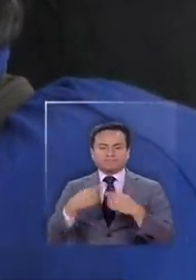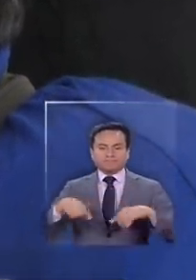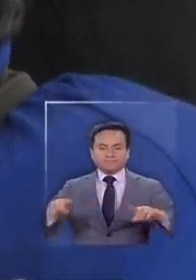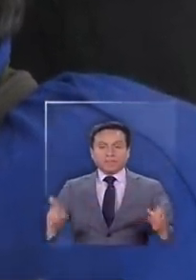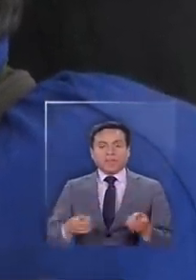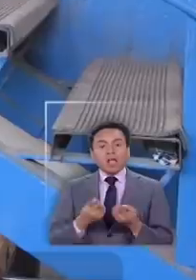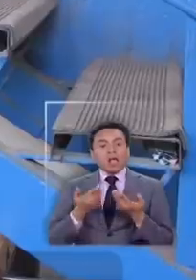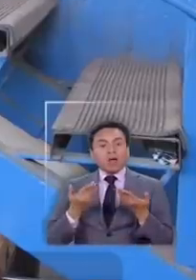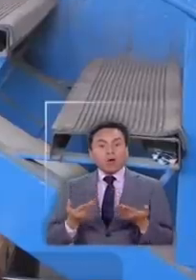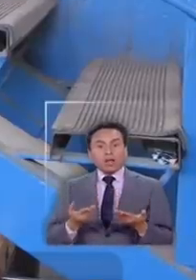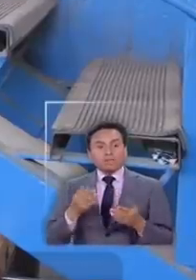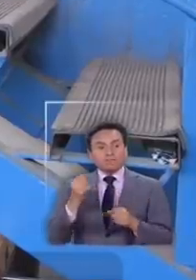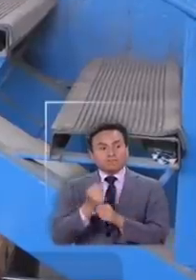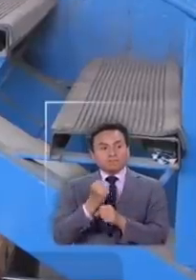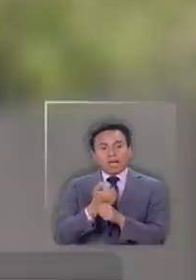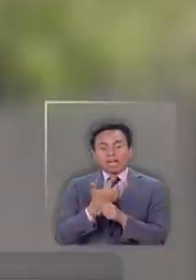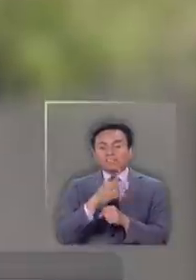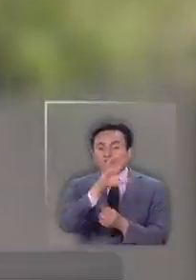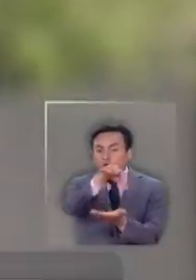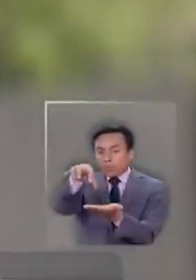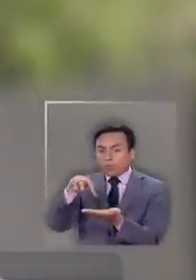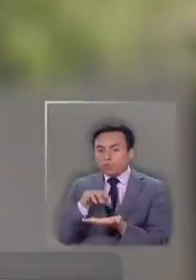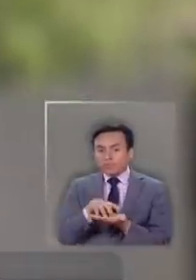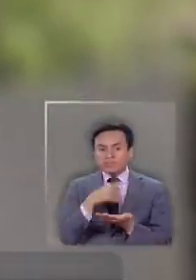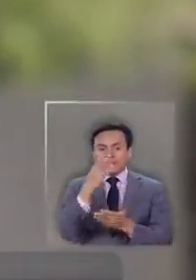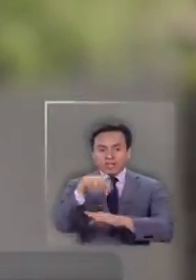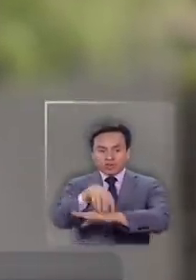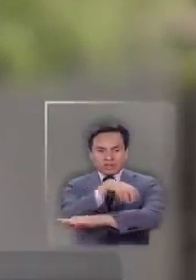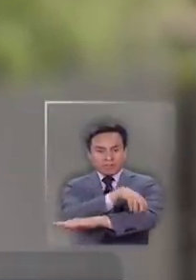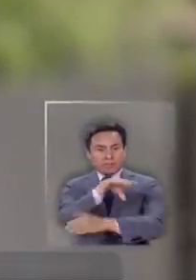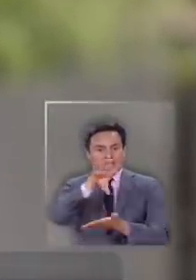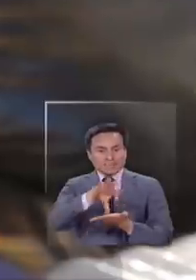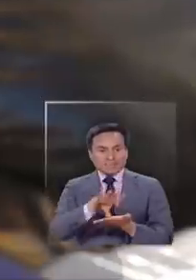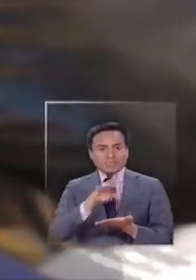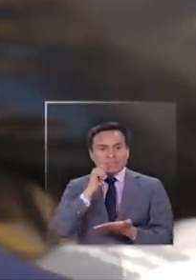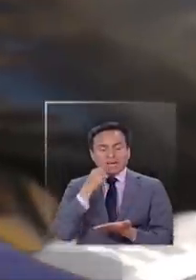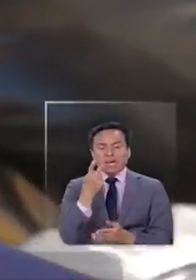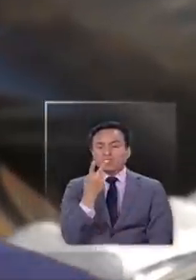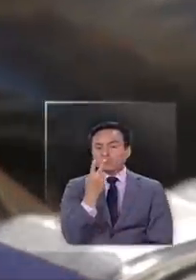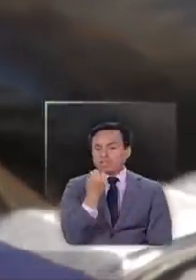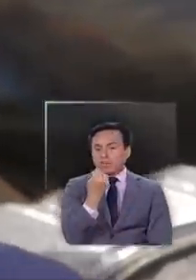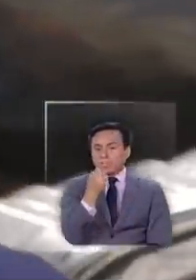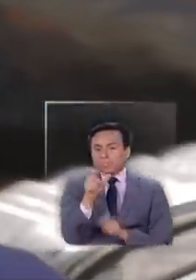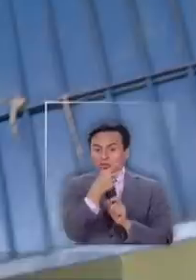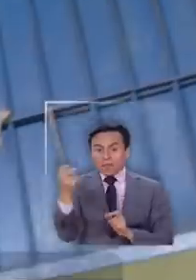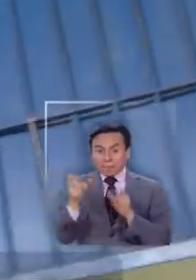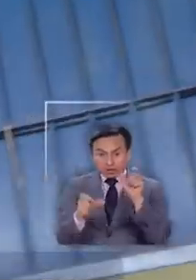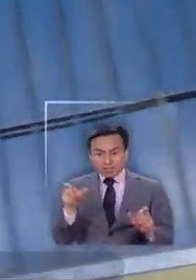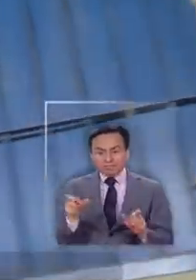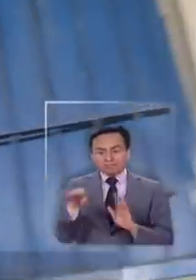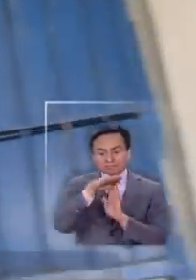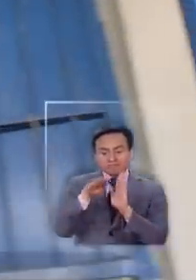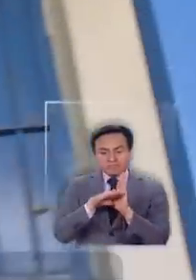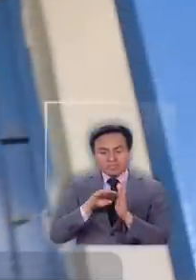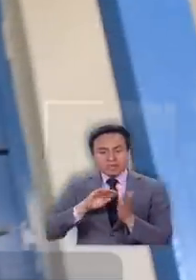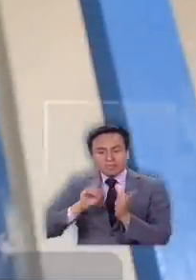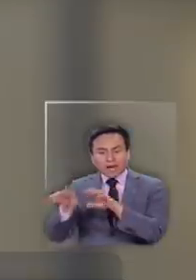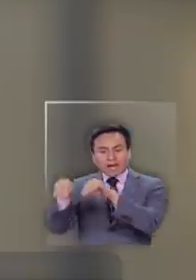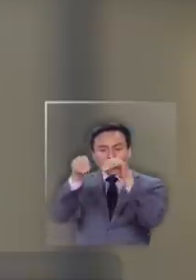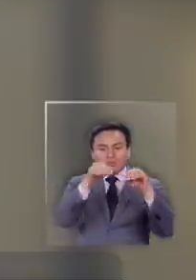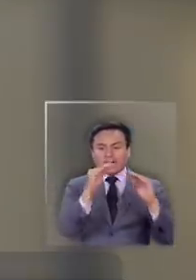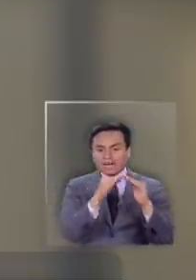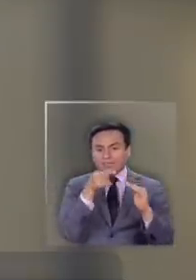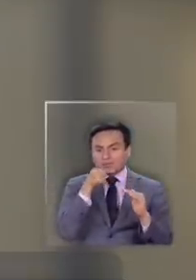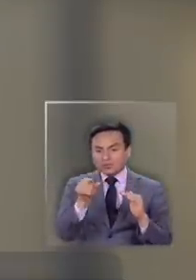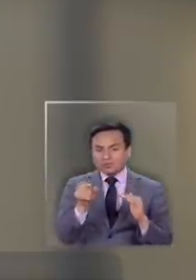la obra funciona en cinco comunas en tres regiones del país y hay 200 personas ya en la lista para cambiarse a una casa